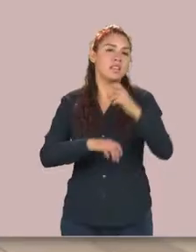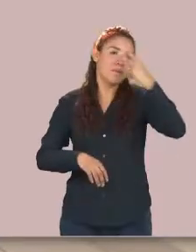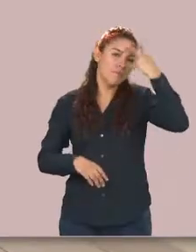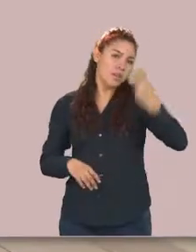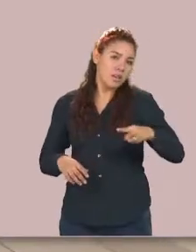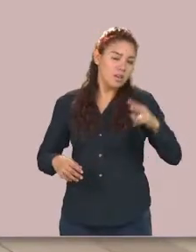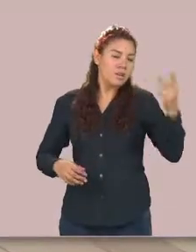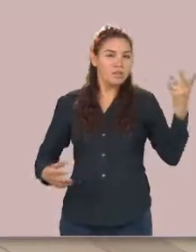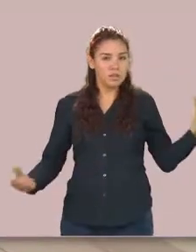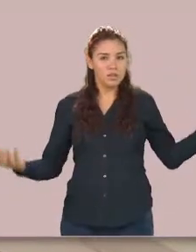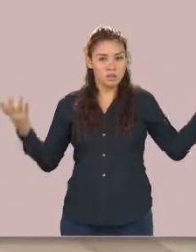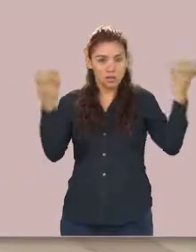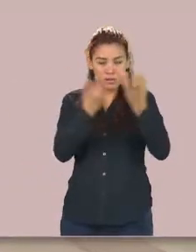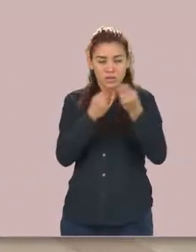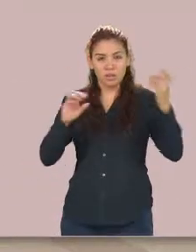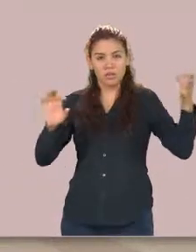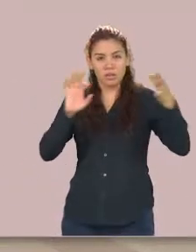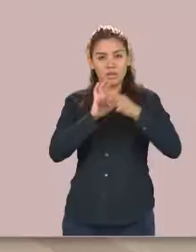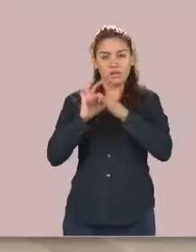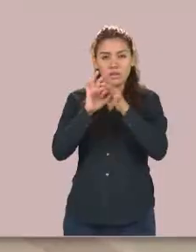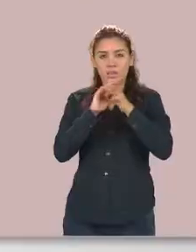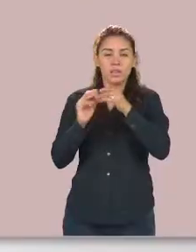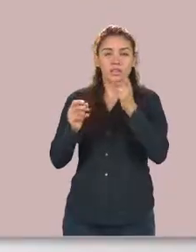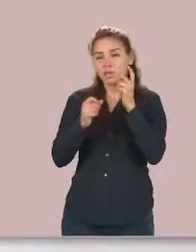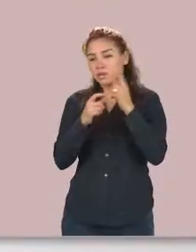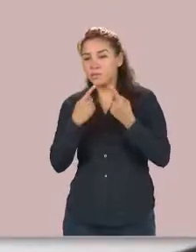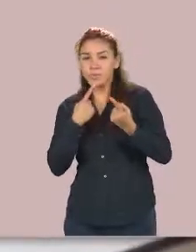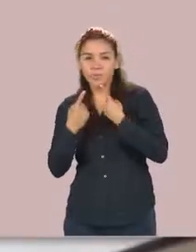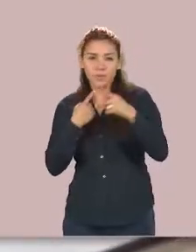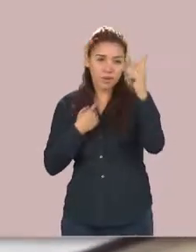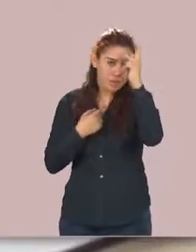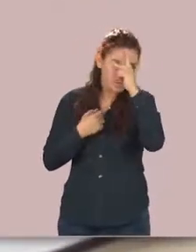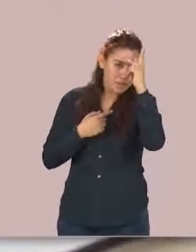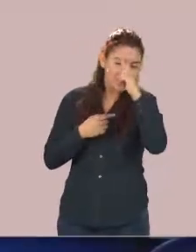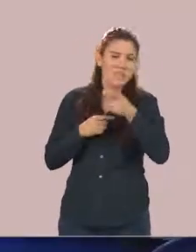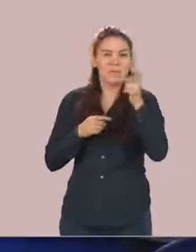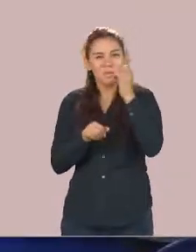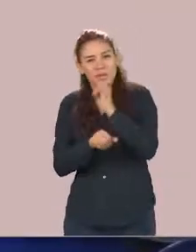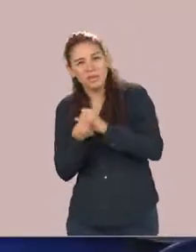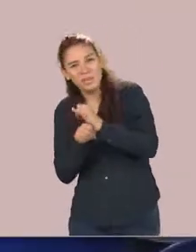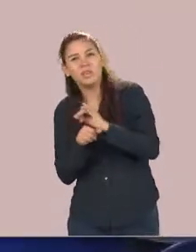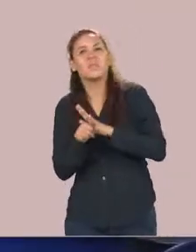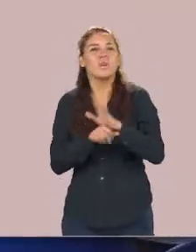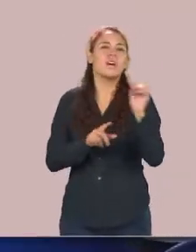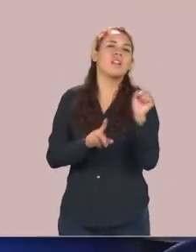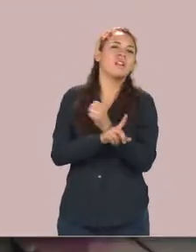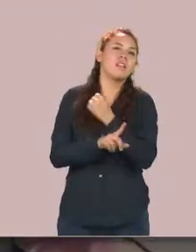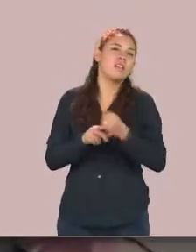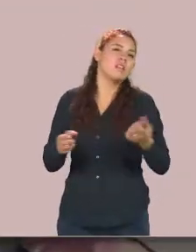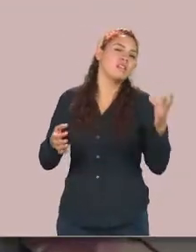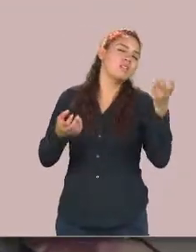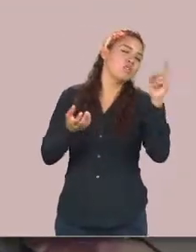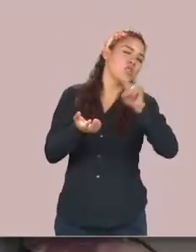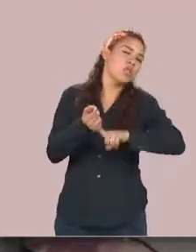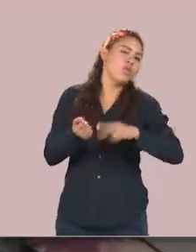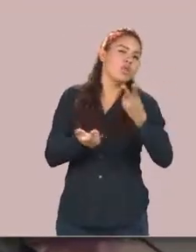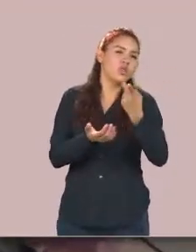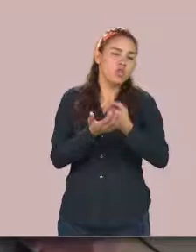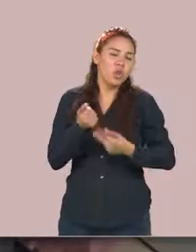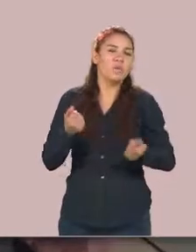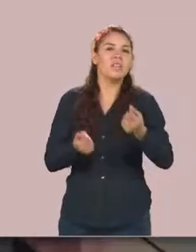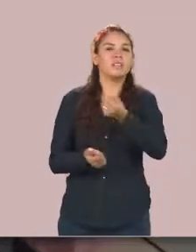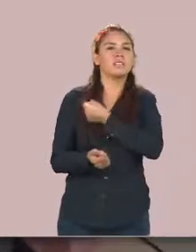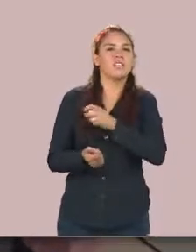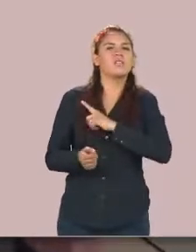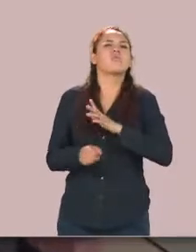las investigaciones que se realizan son factores psicosociales relacionados con la violencia y sus implicaciones en la salud, teniendo ya dos años con esta vinculación